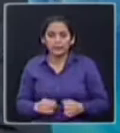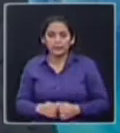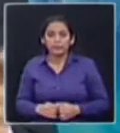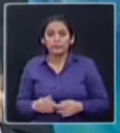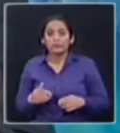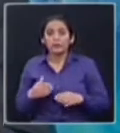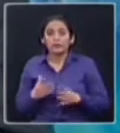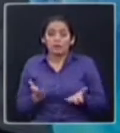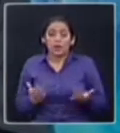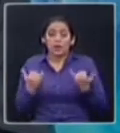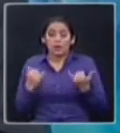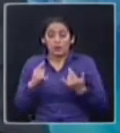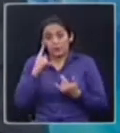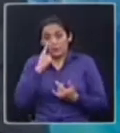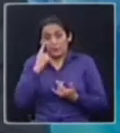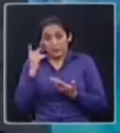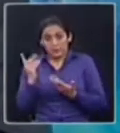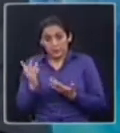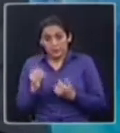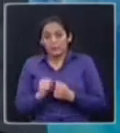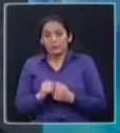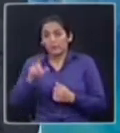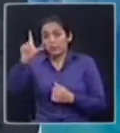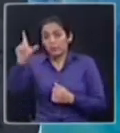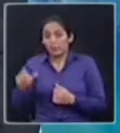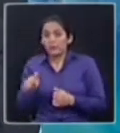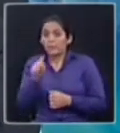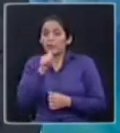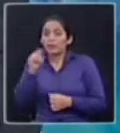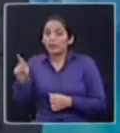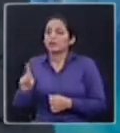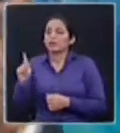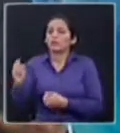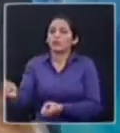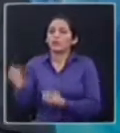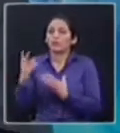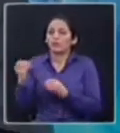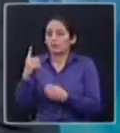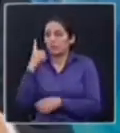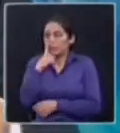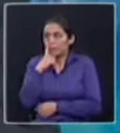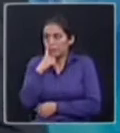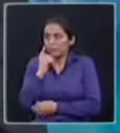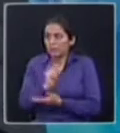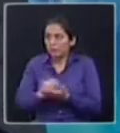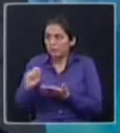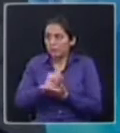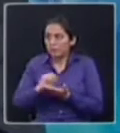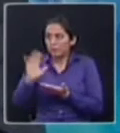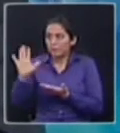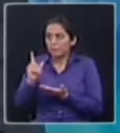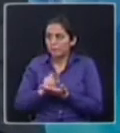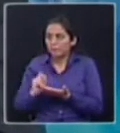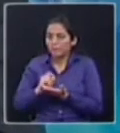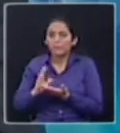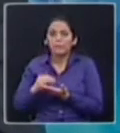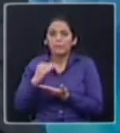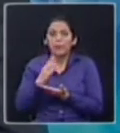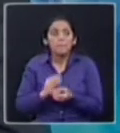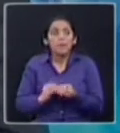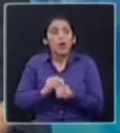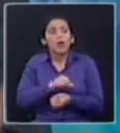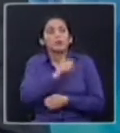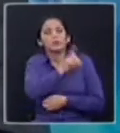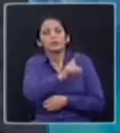son las delaciones del colaborador número uno, pues evidentemente ya hay otros elementos de convicción para que la fiscalía,